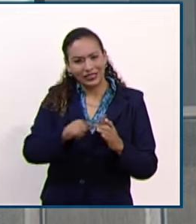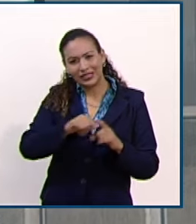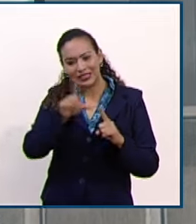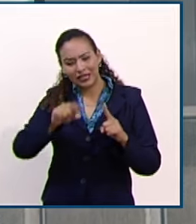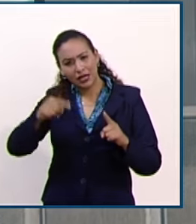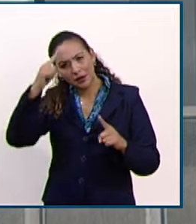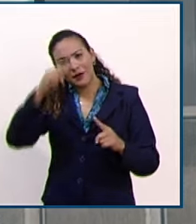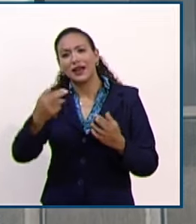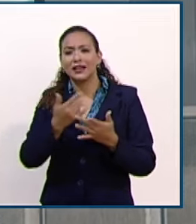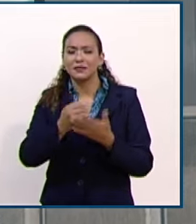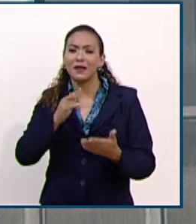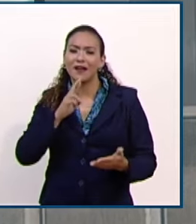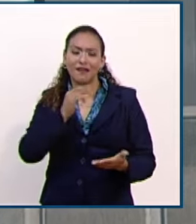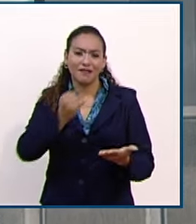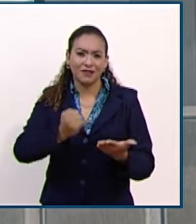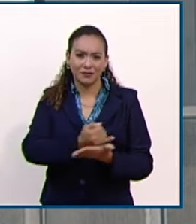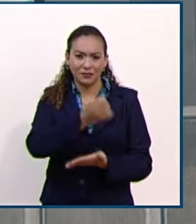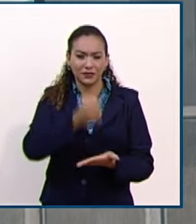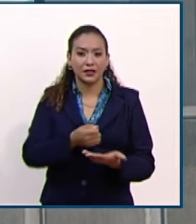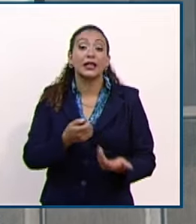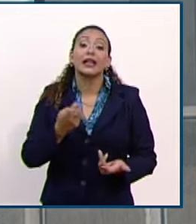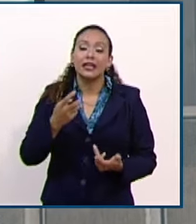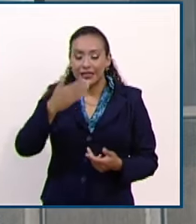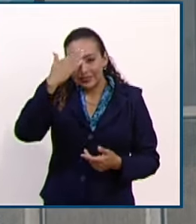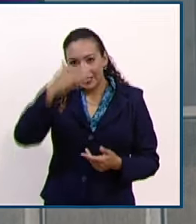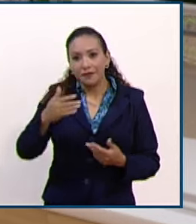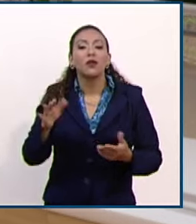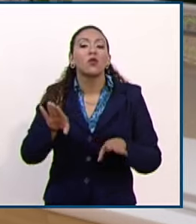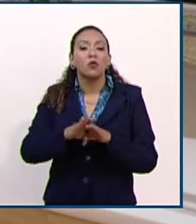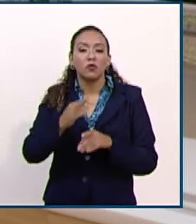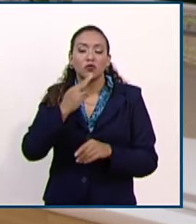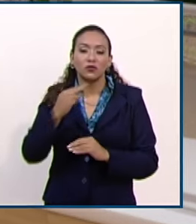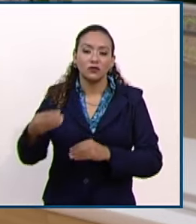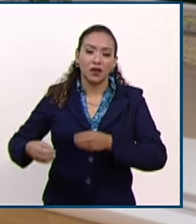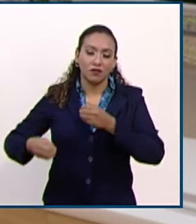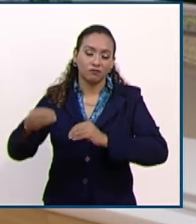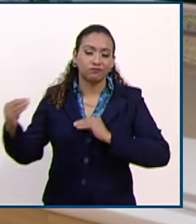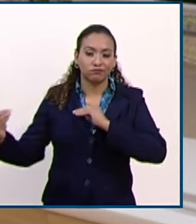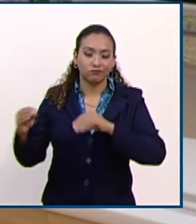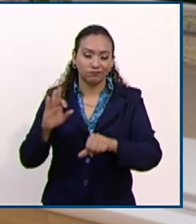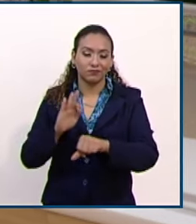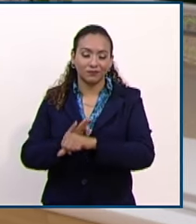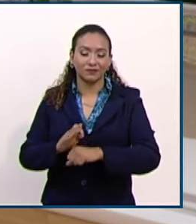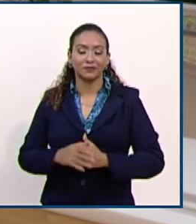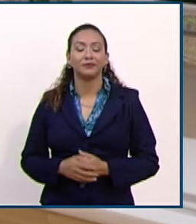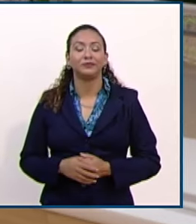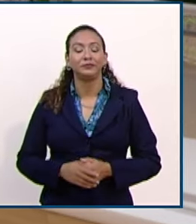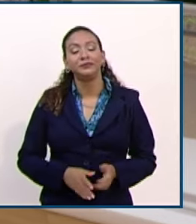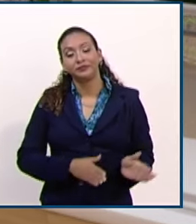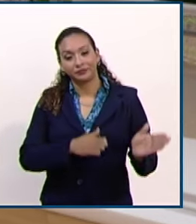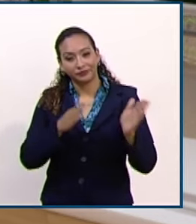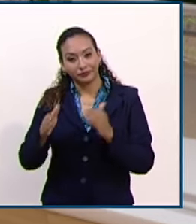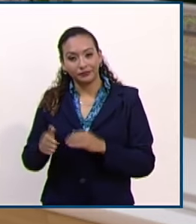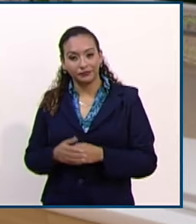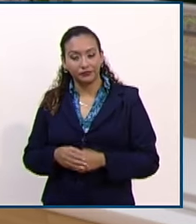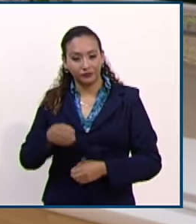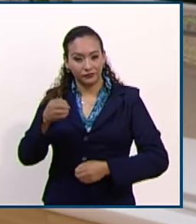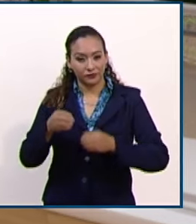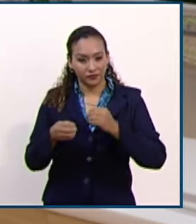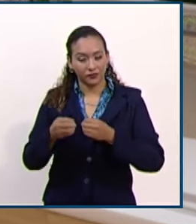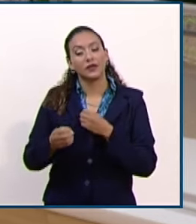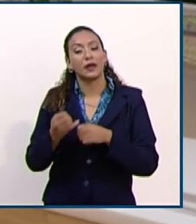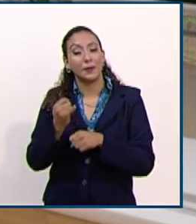para poder ser eficiente lo que es el juez de amparo. El otro tema, el primer tribunal laboral federal de estudios